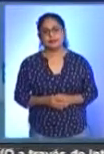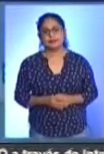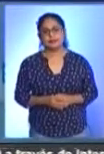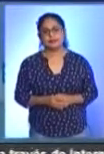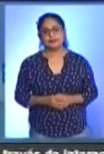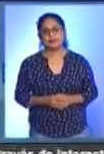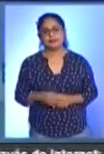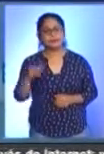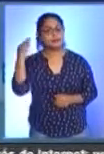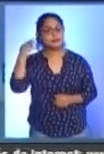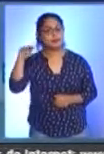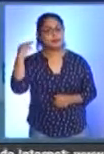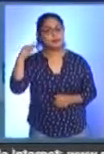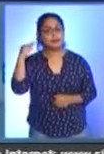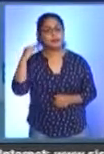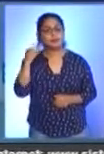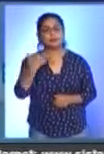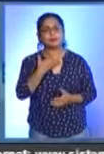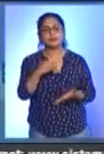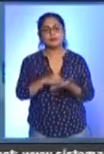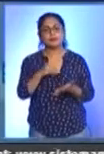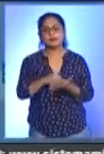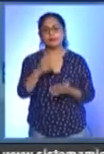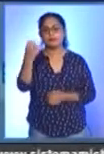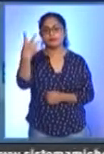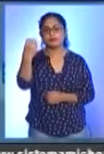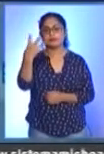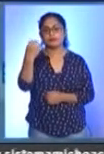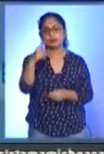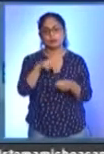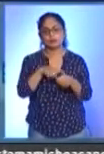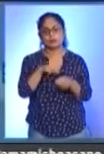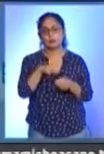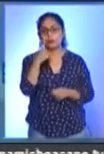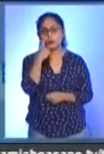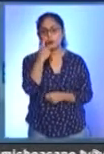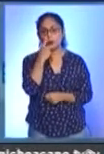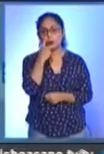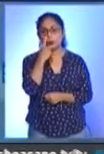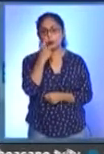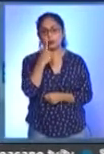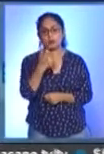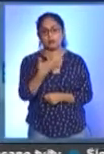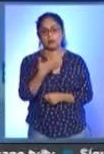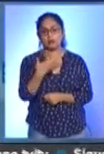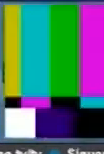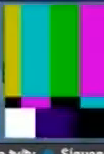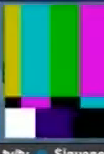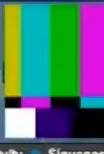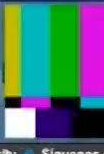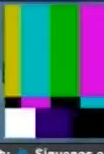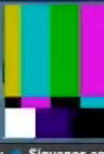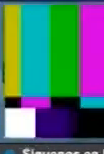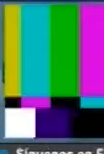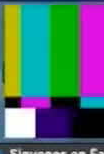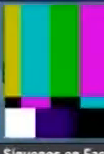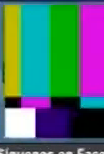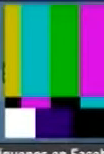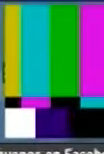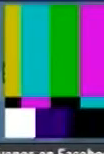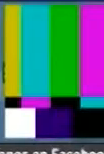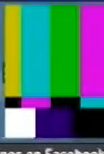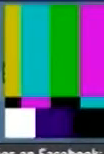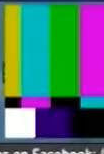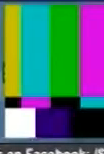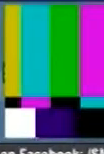Y Morelia se mantiene en bandera roja y, en promedio, se han estado registrando 150